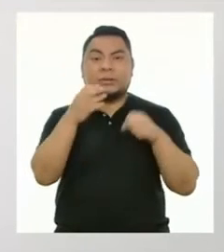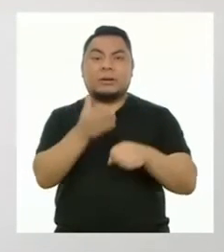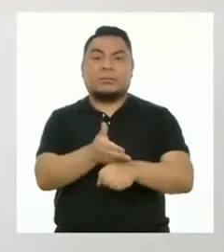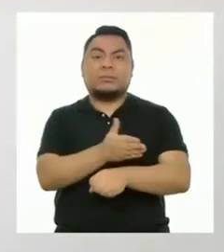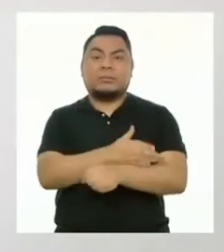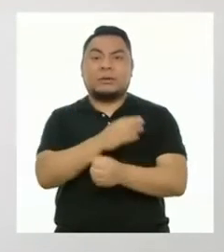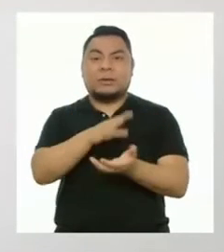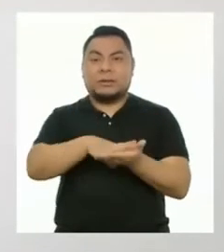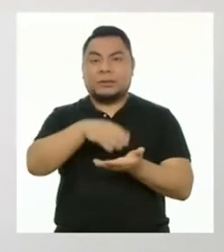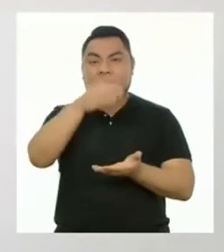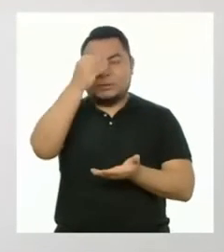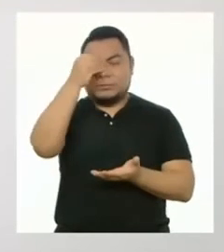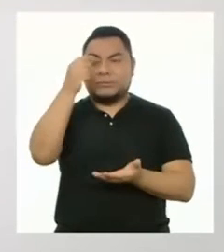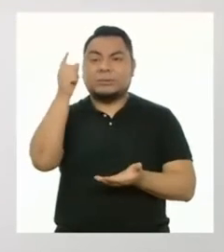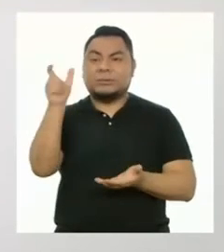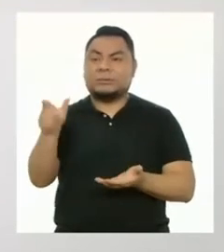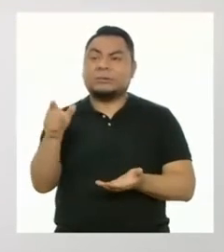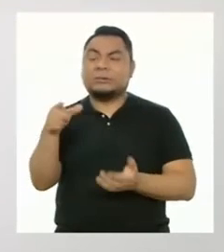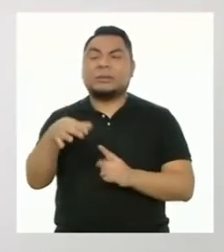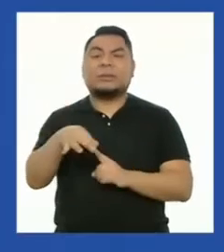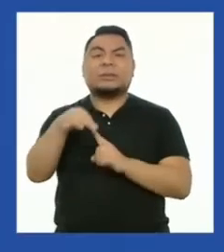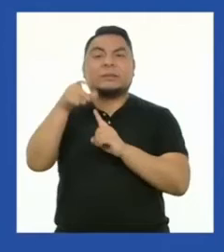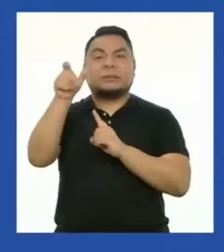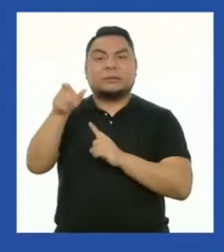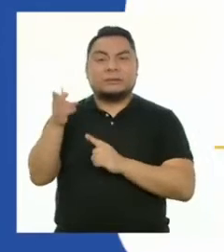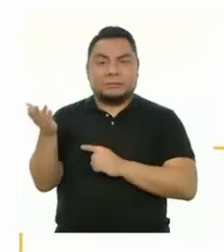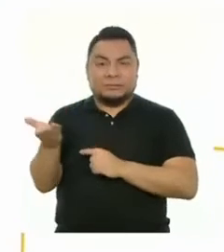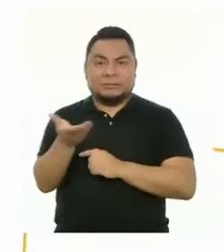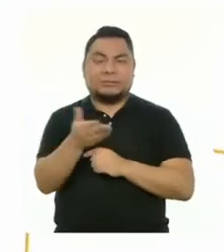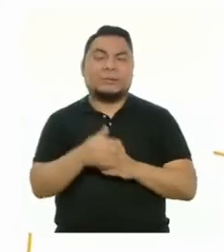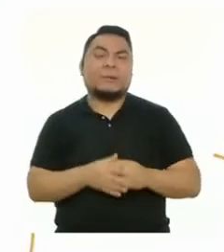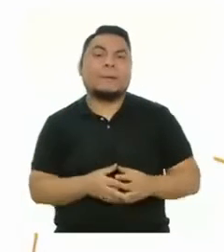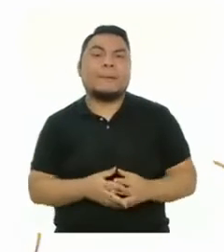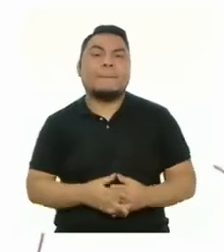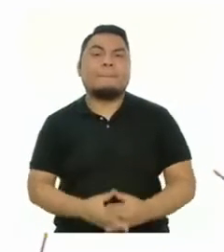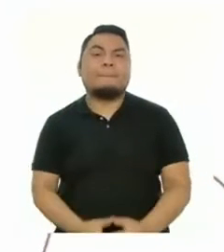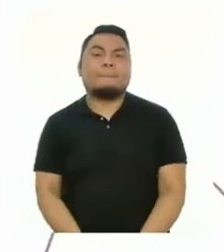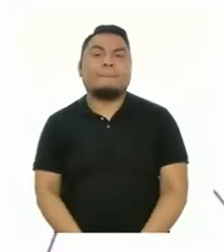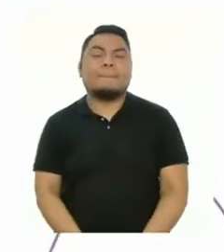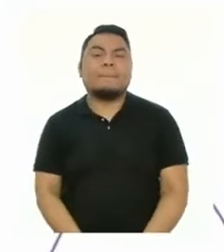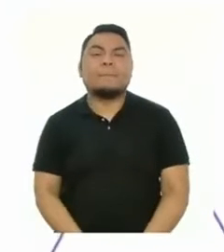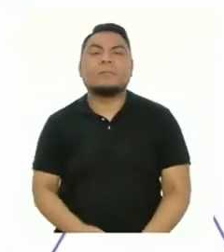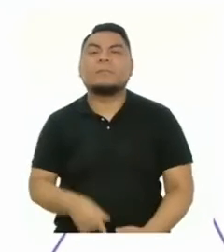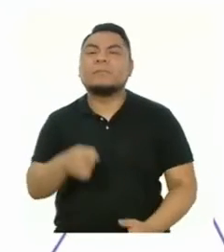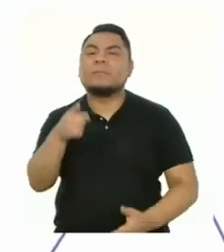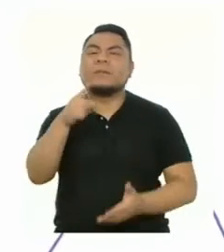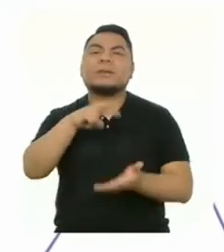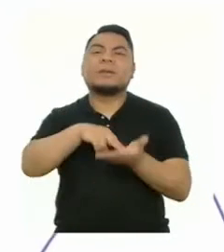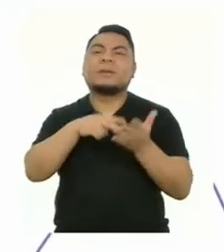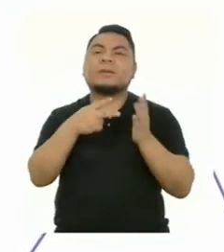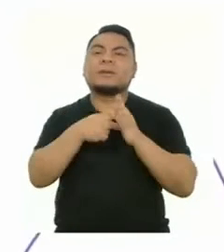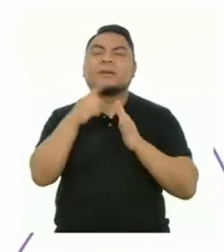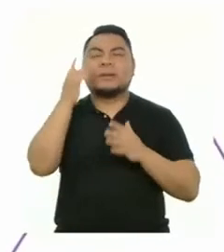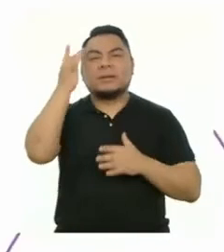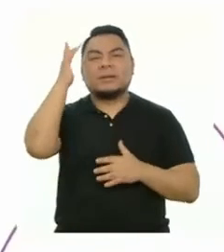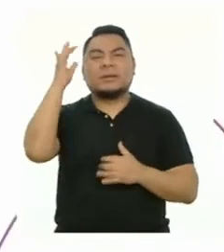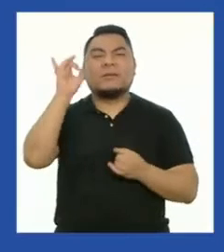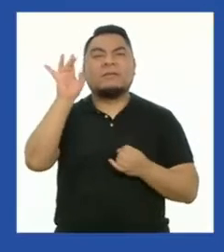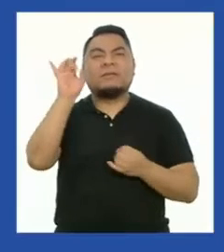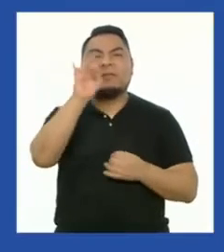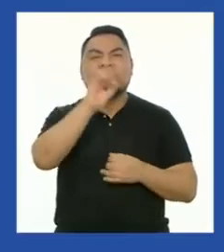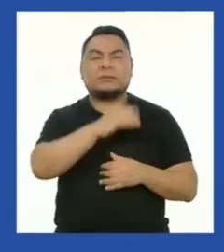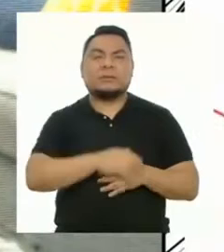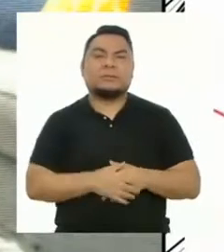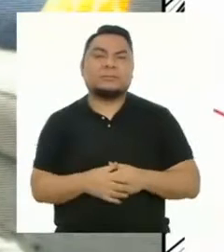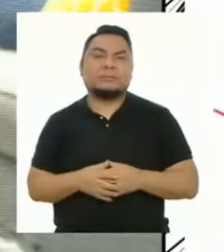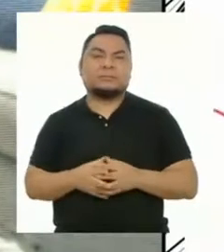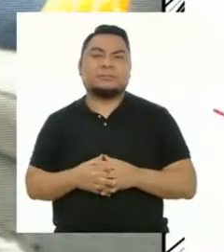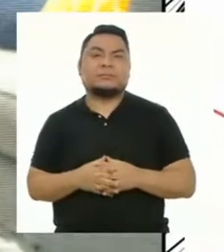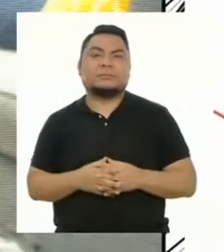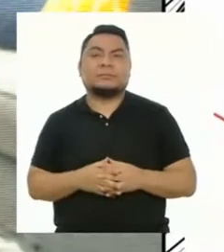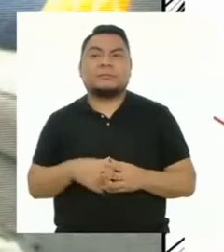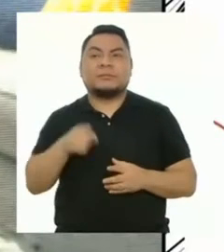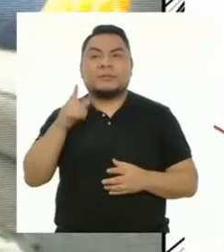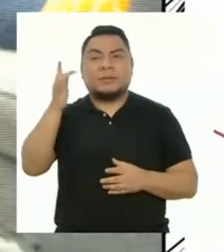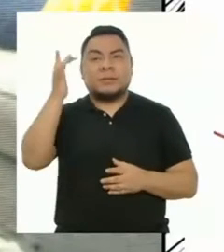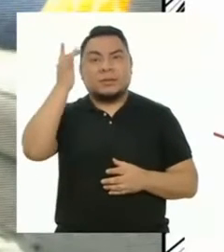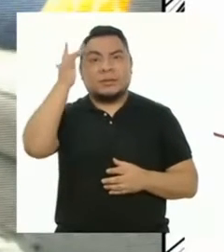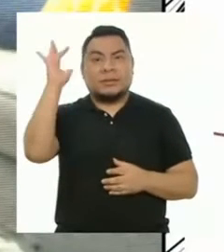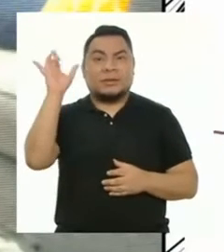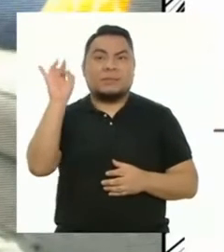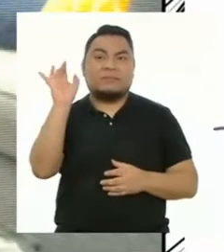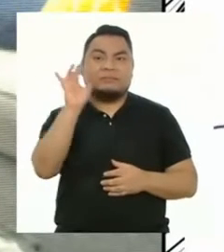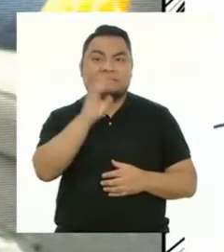sobre el proceso de aprendizaje, está la especialista. ¿Qué son las inteligencias múltiples? Las